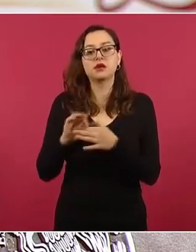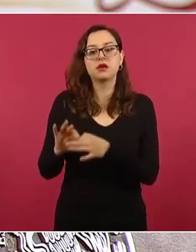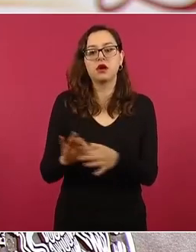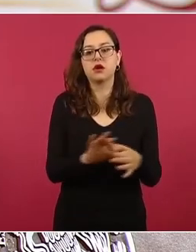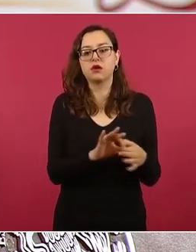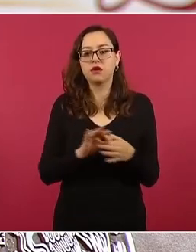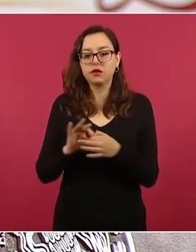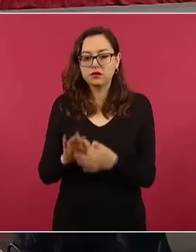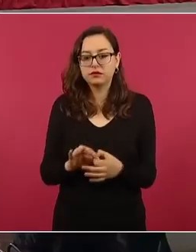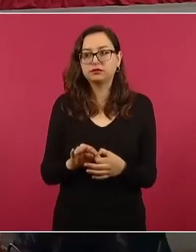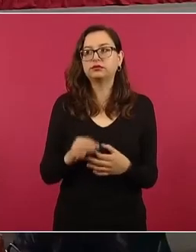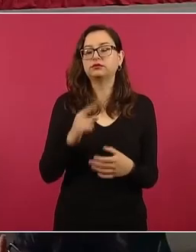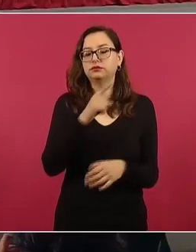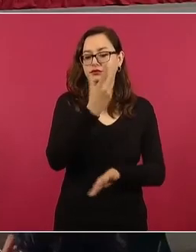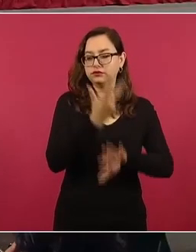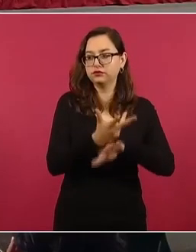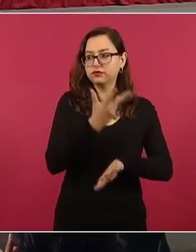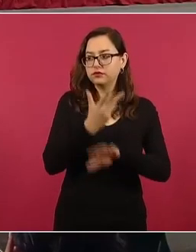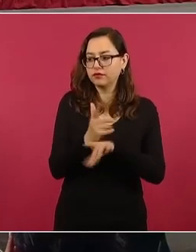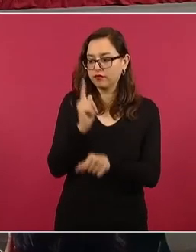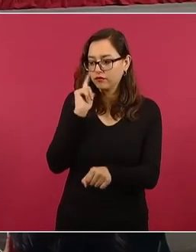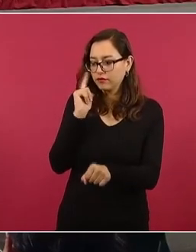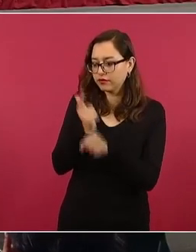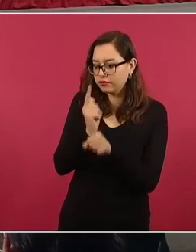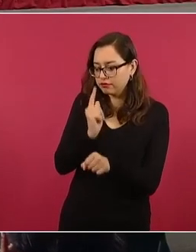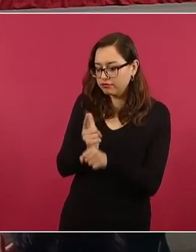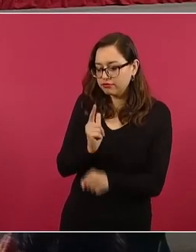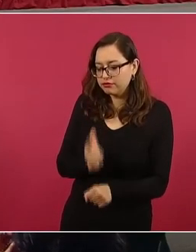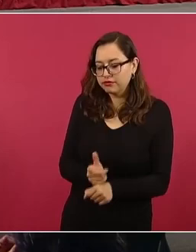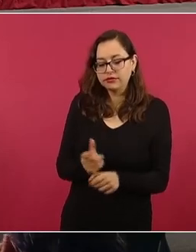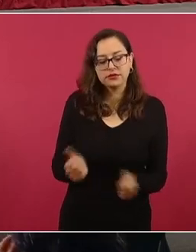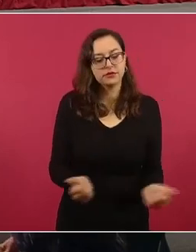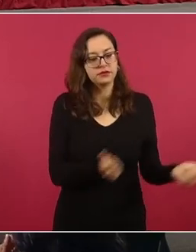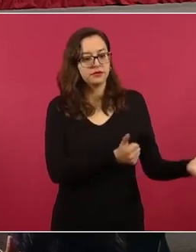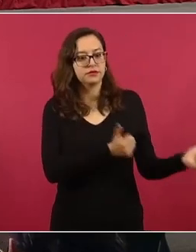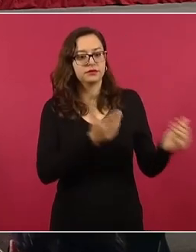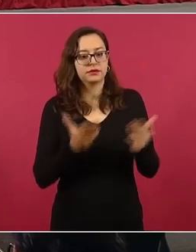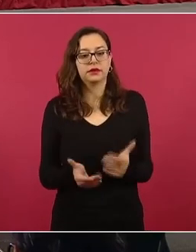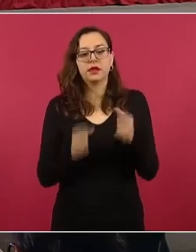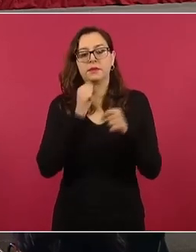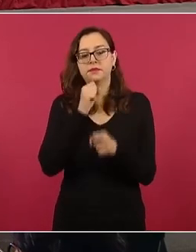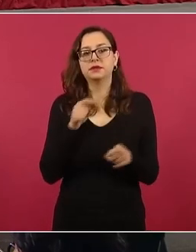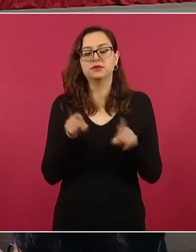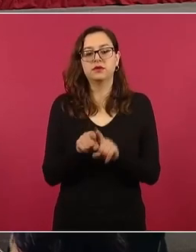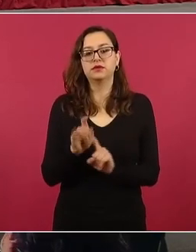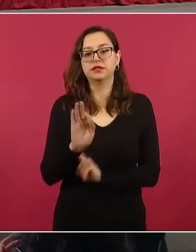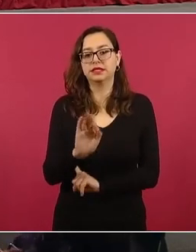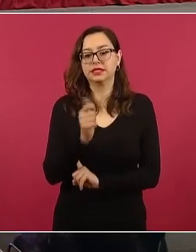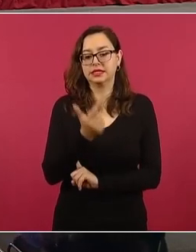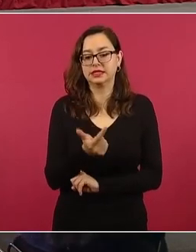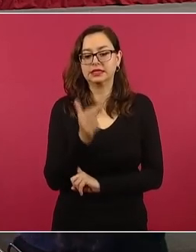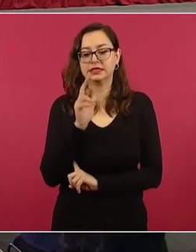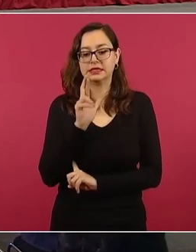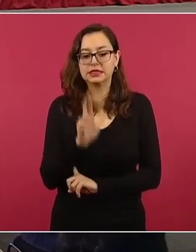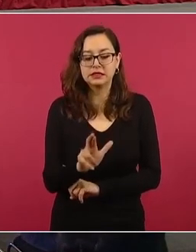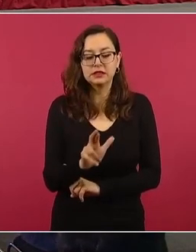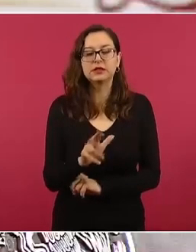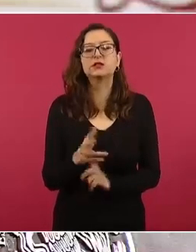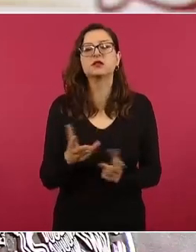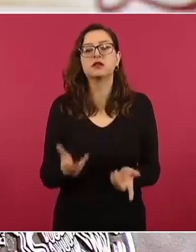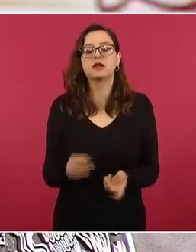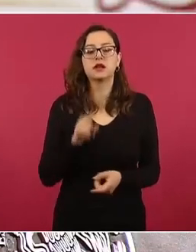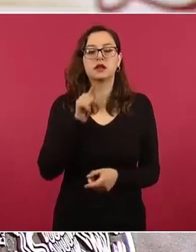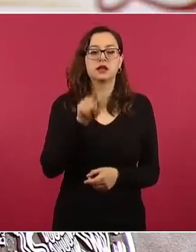telefónicas que obran en manos del aseido de la Fiscalía General de la República, el análisis de las llamadas de la